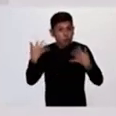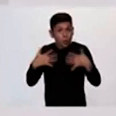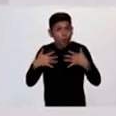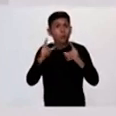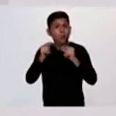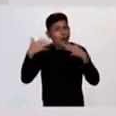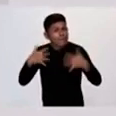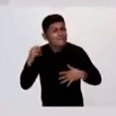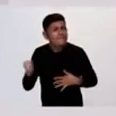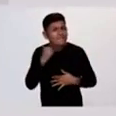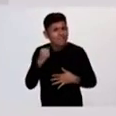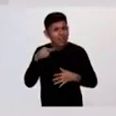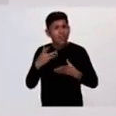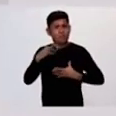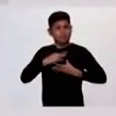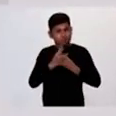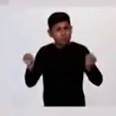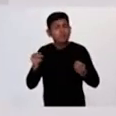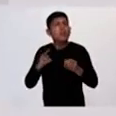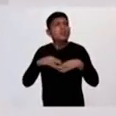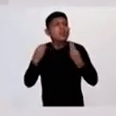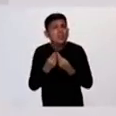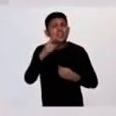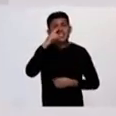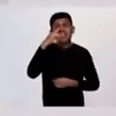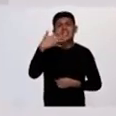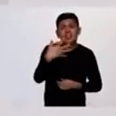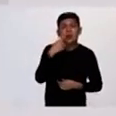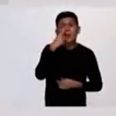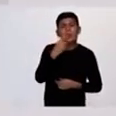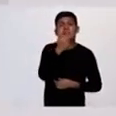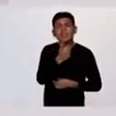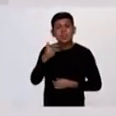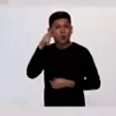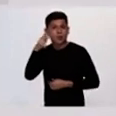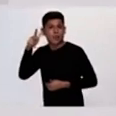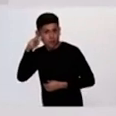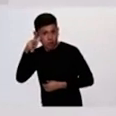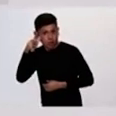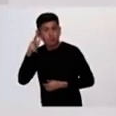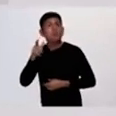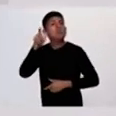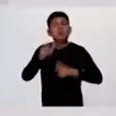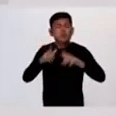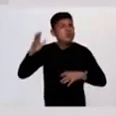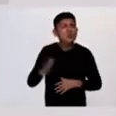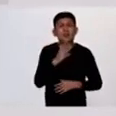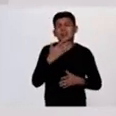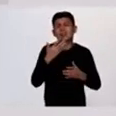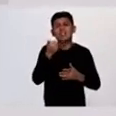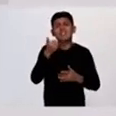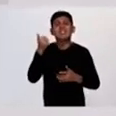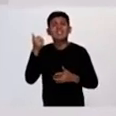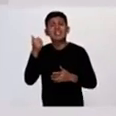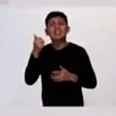muy buen número de recuperados, y suman 75.688. Hemos descartado más de 66